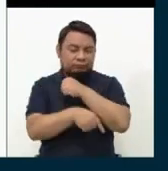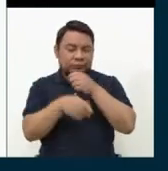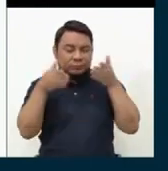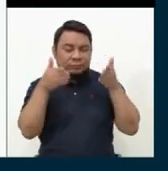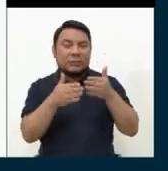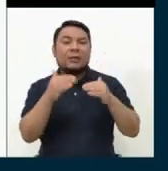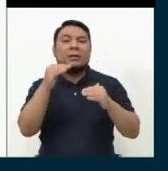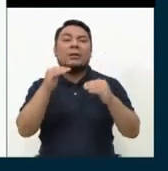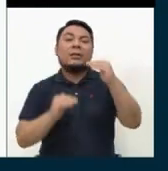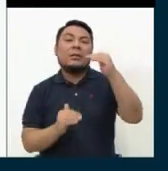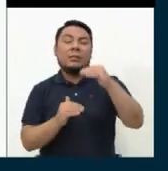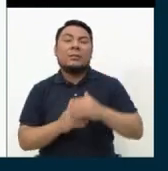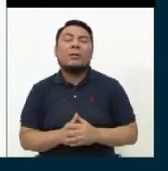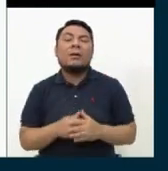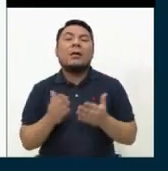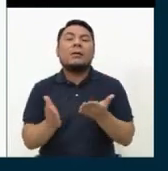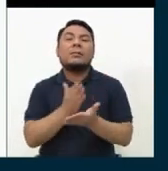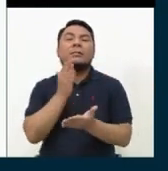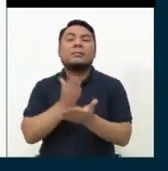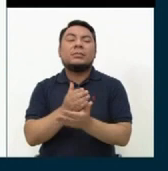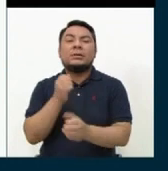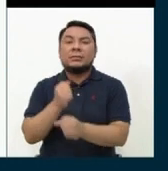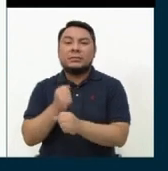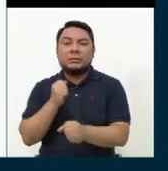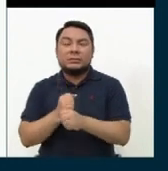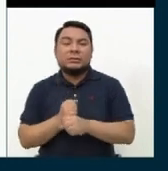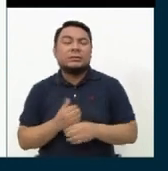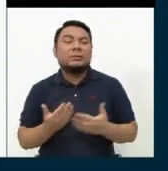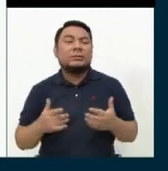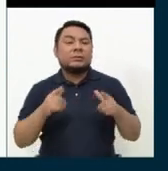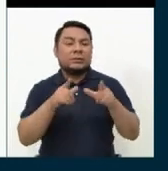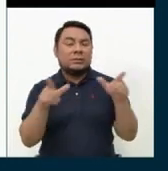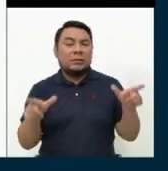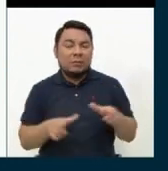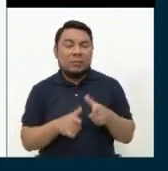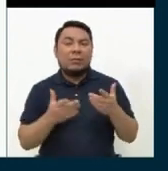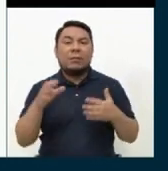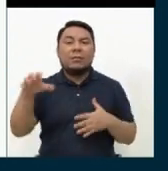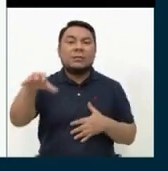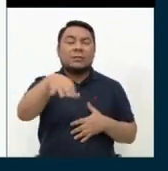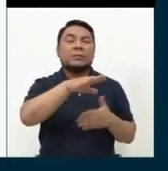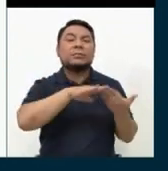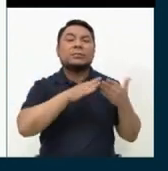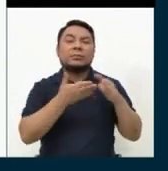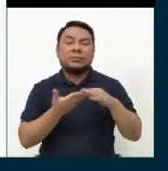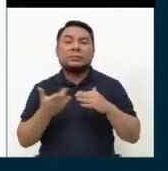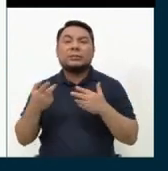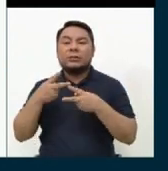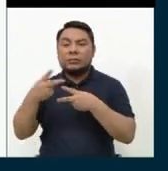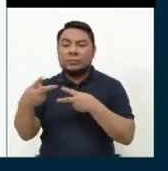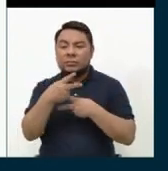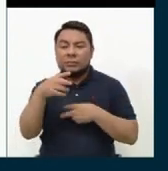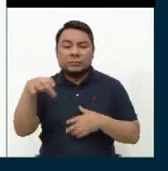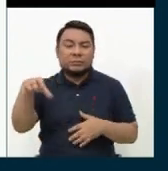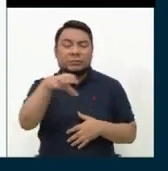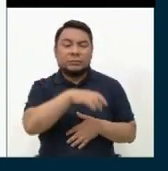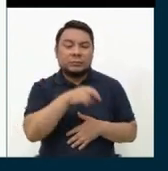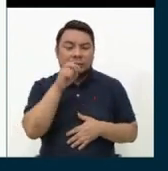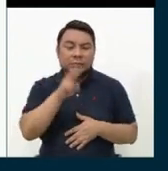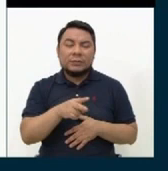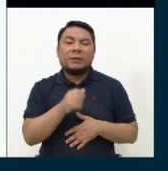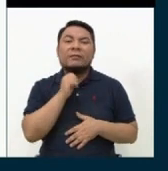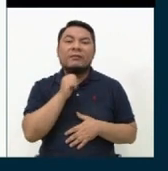la desigualdad, el problema del trabajo, de los espacios públicos en las comunidades, en las vecindades. Que